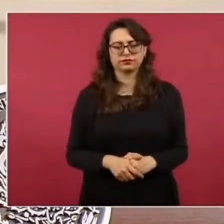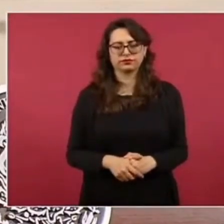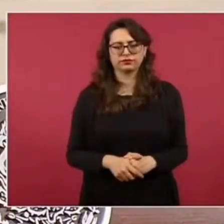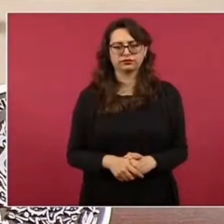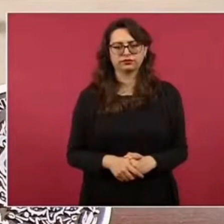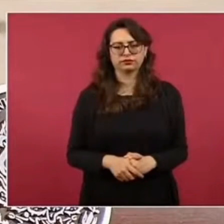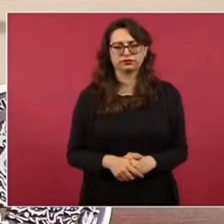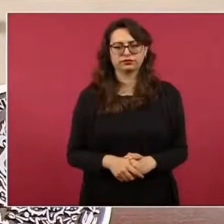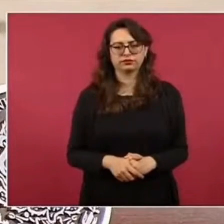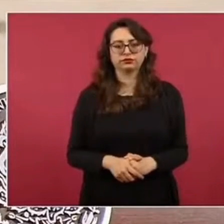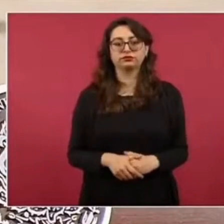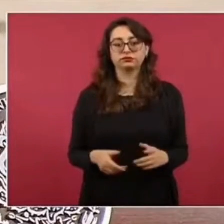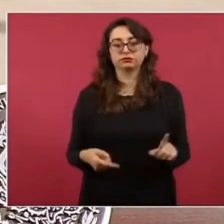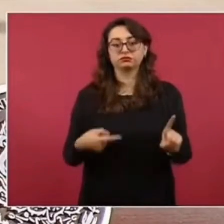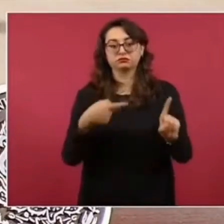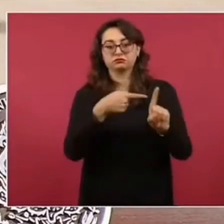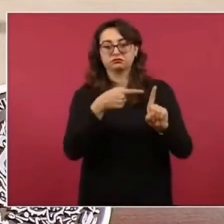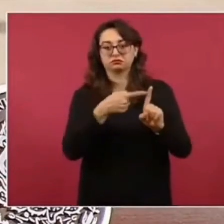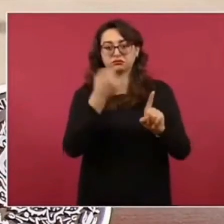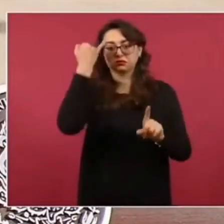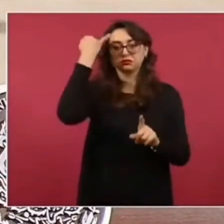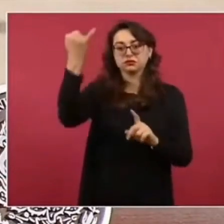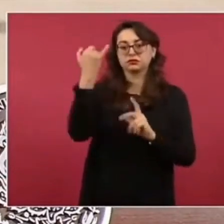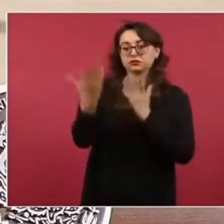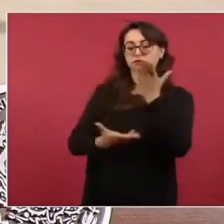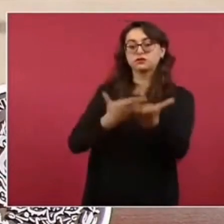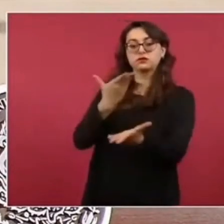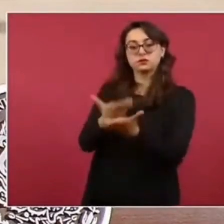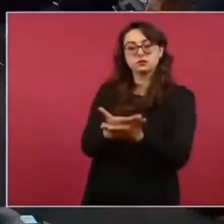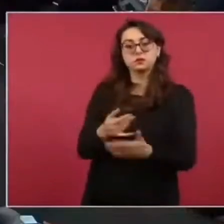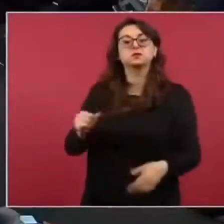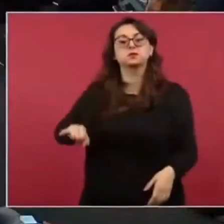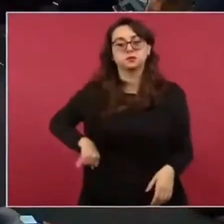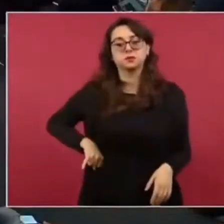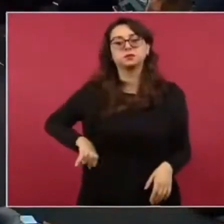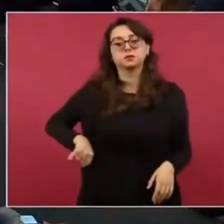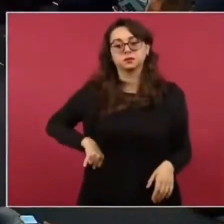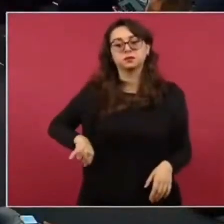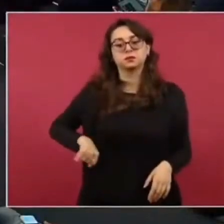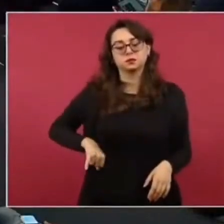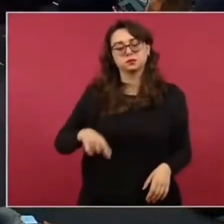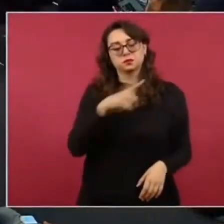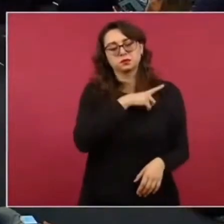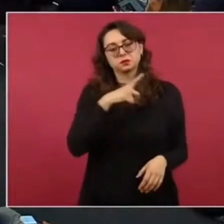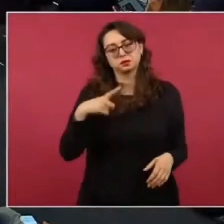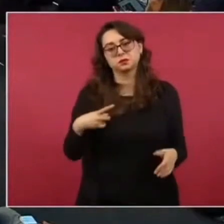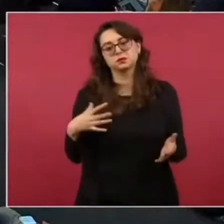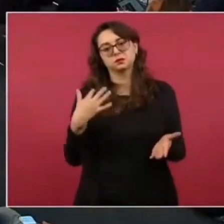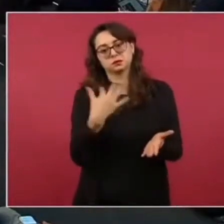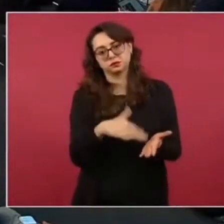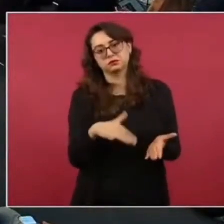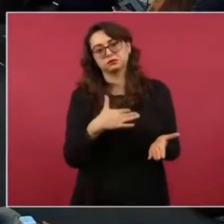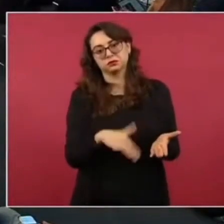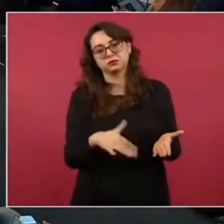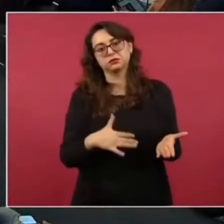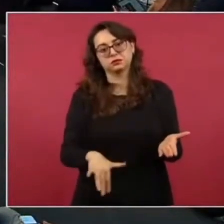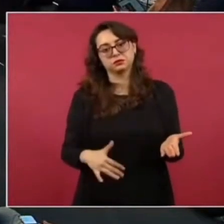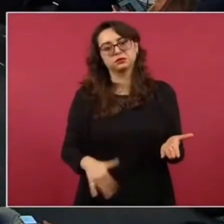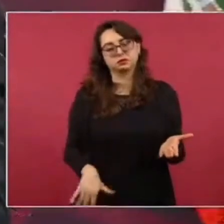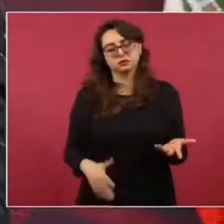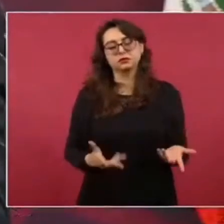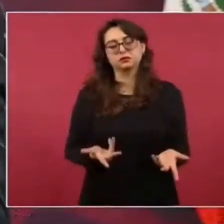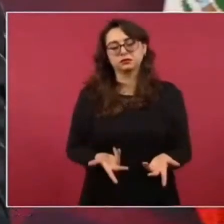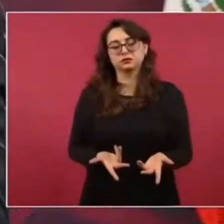leer lo que él plantea o planteaba ese libro yo creo que lo este